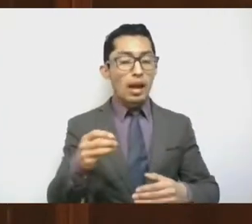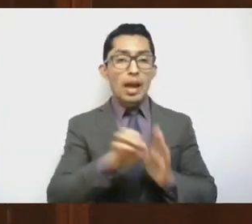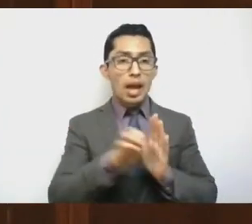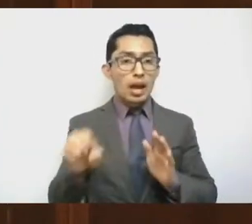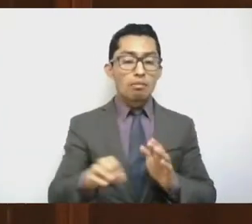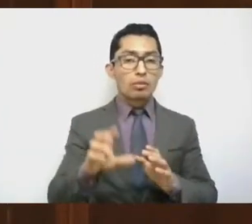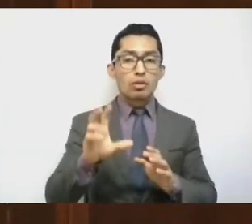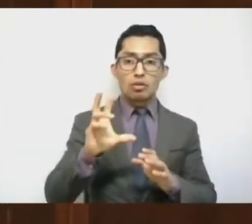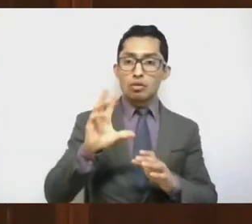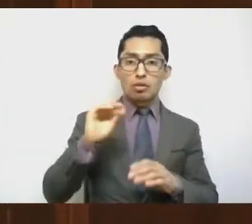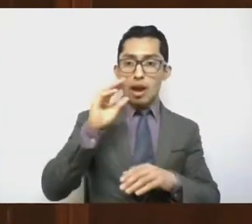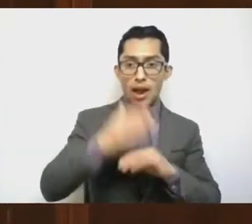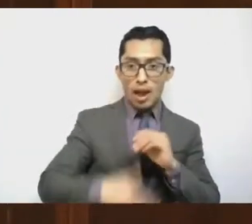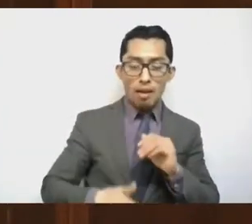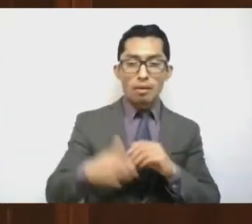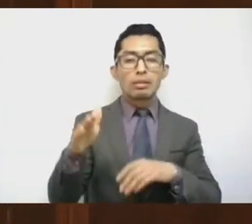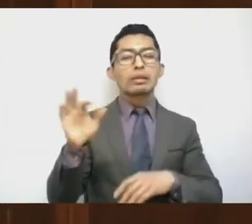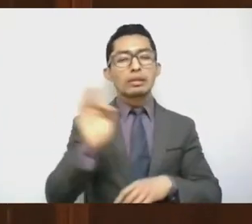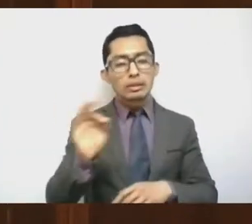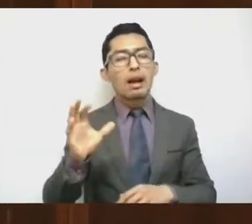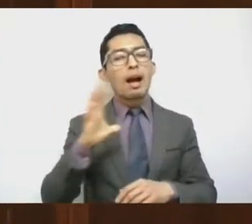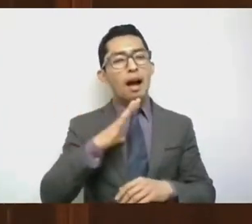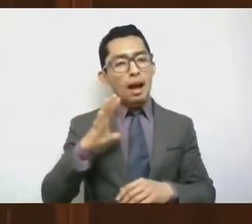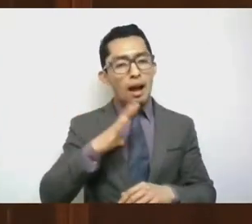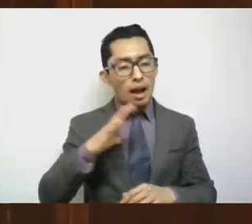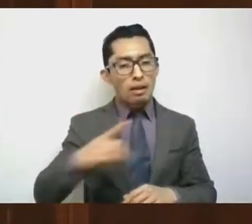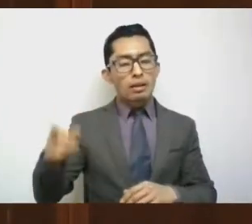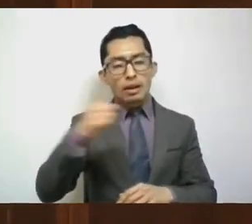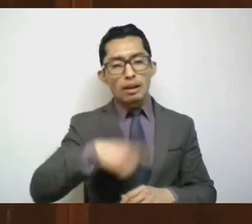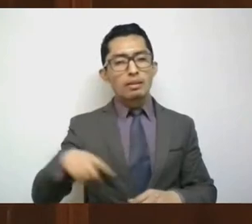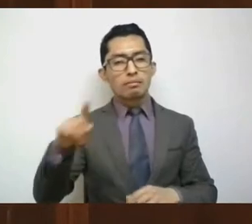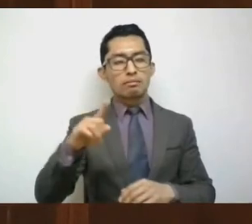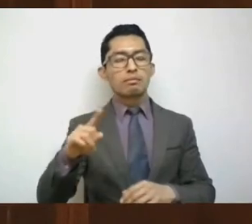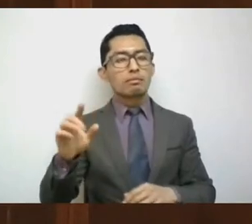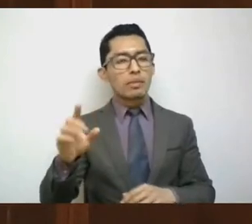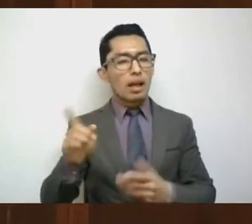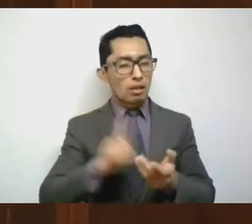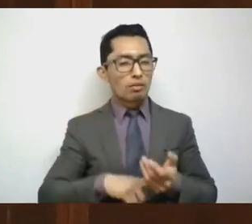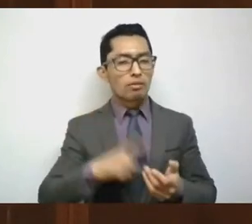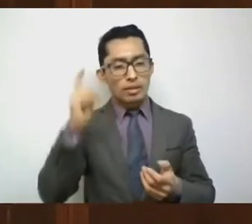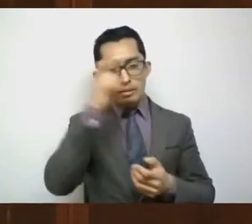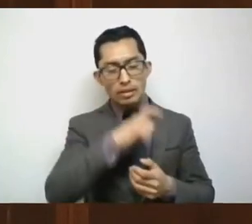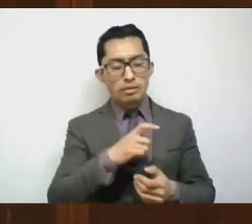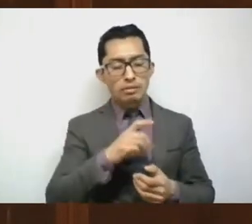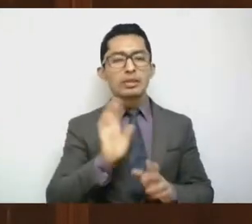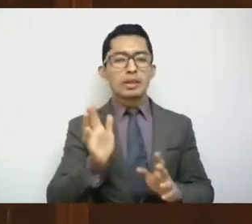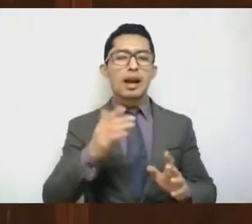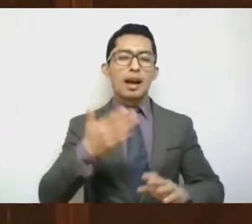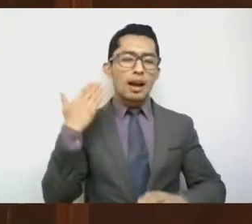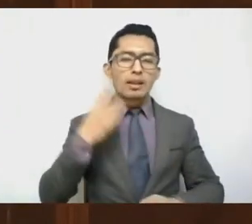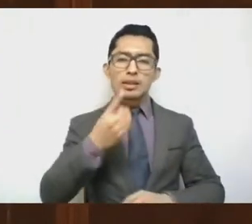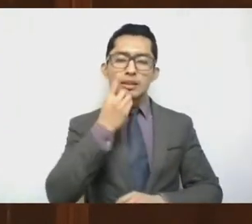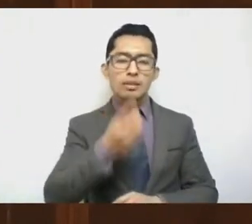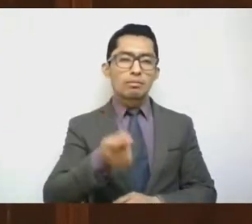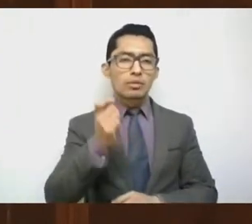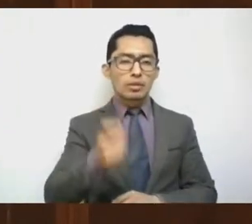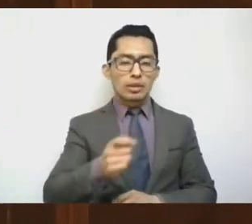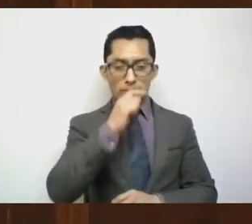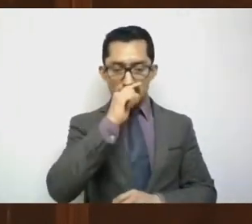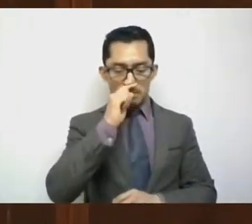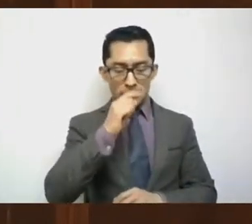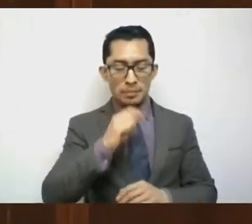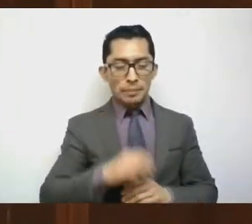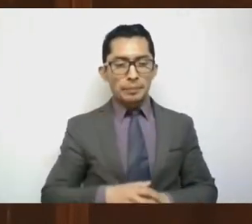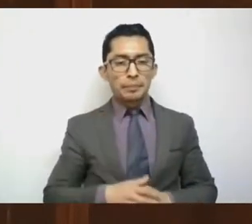es un tema que puede estar generando algunas inquietudes, no hemos concluido con el